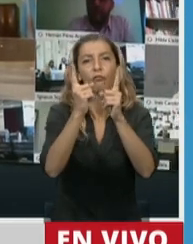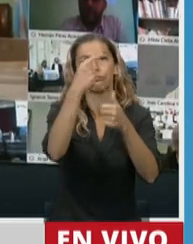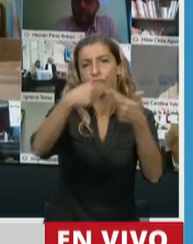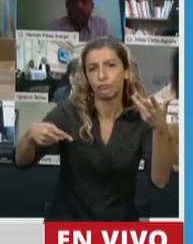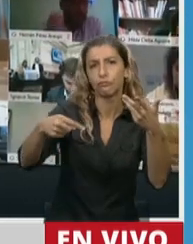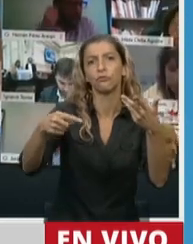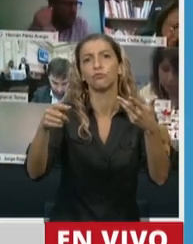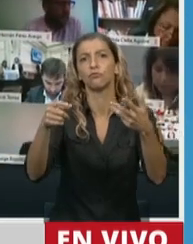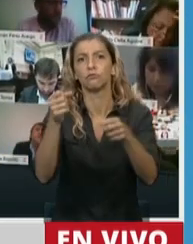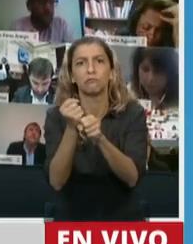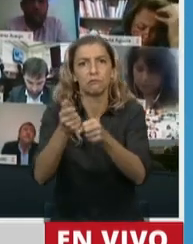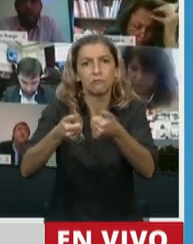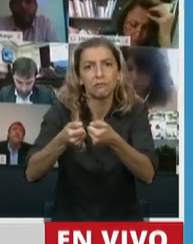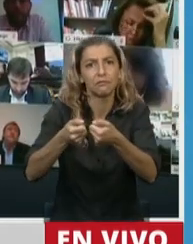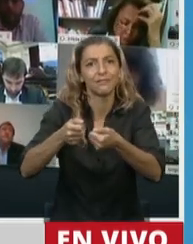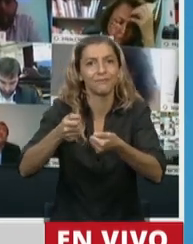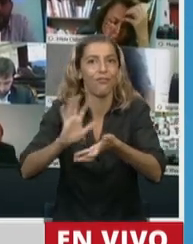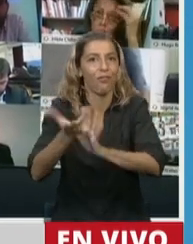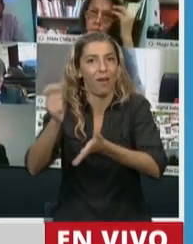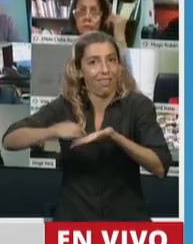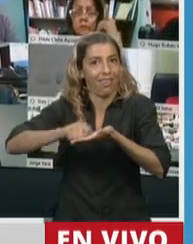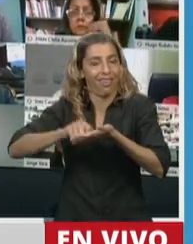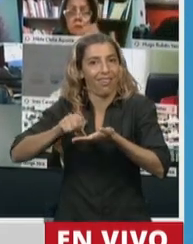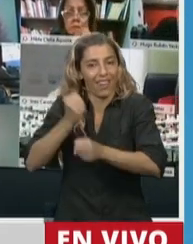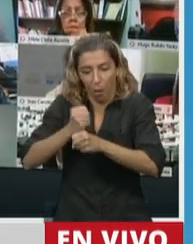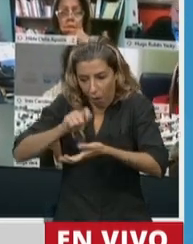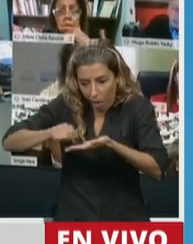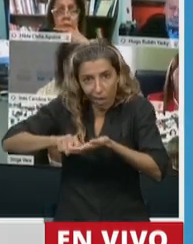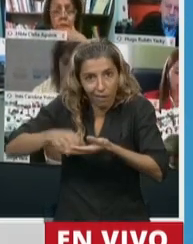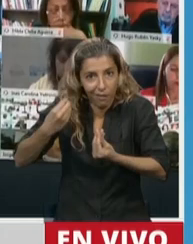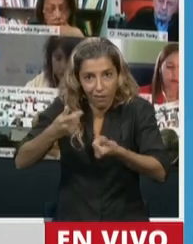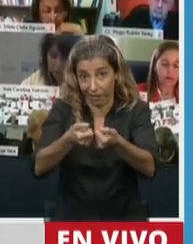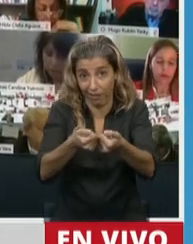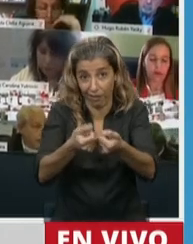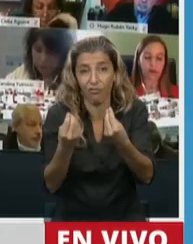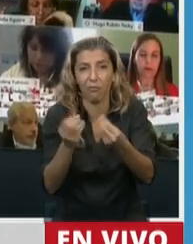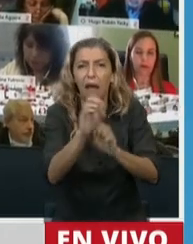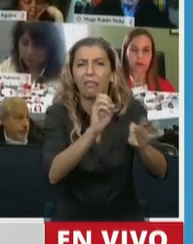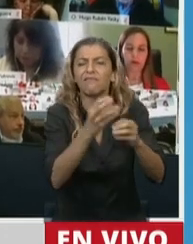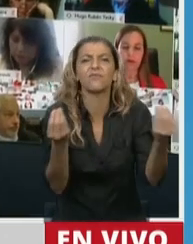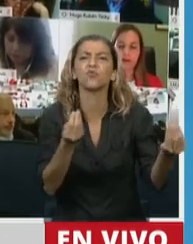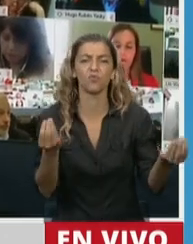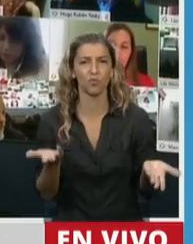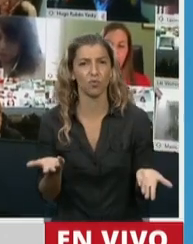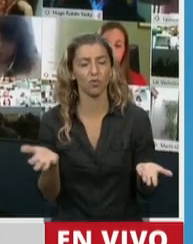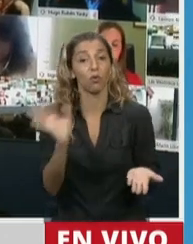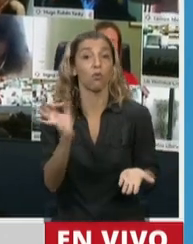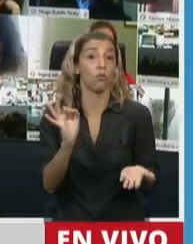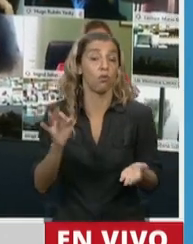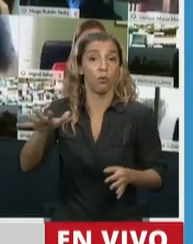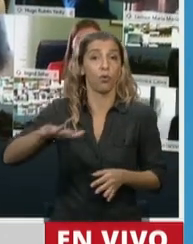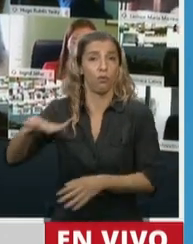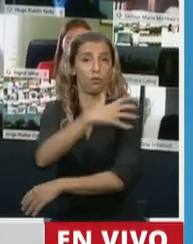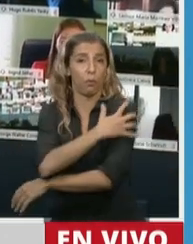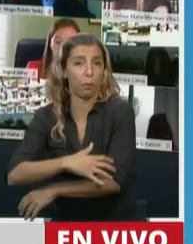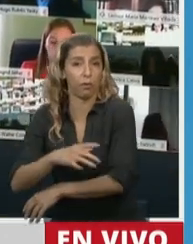tareas? Entonces, ni hablar de las familias de los barrios vulnerables o en la Villa 31, aquí en la Ciudad de